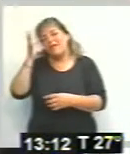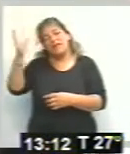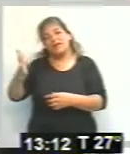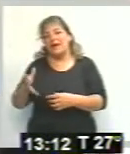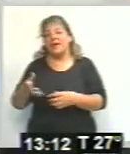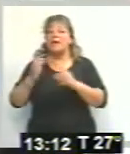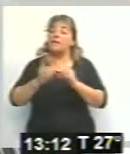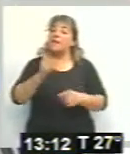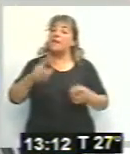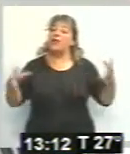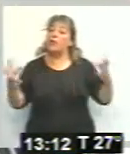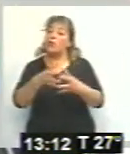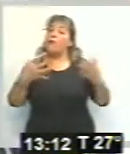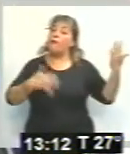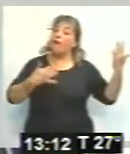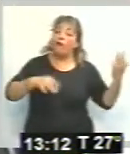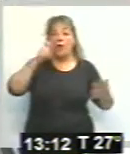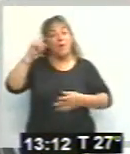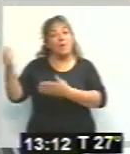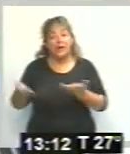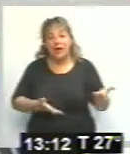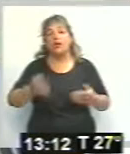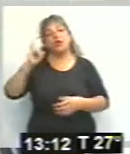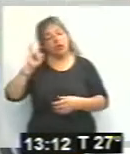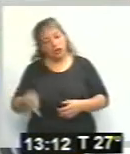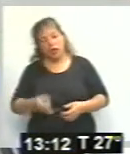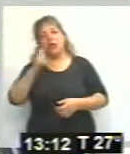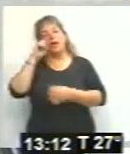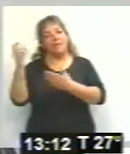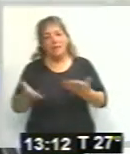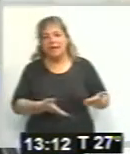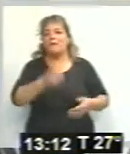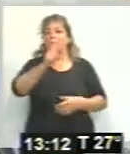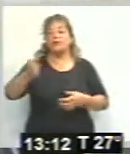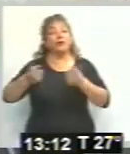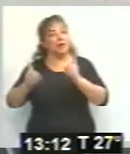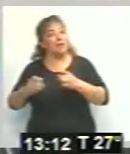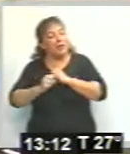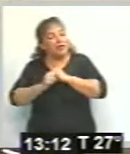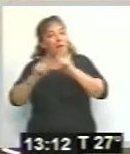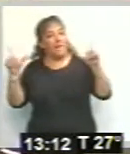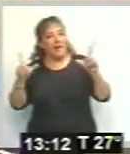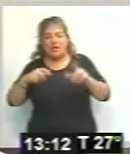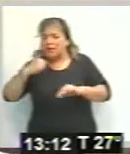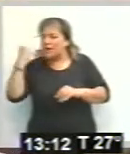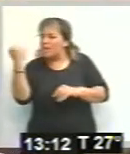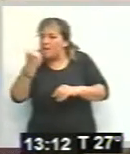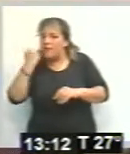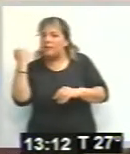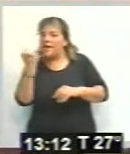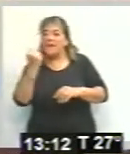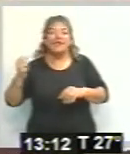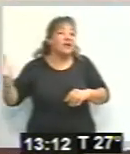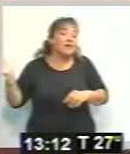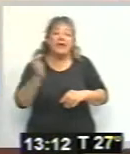artistas invitados? Por supuesto que sí, invitamos muchísimos artistas, hay muchísimas sorpresas de primer nivel Y de todos los niveles,